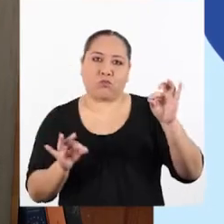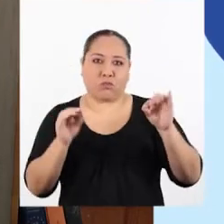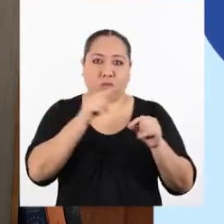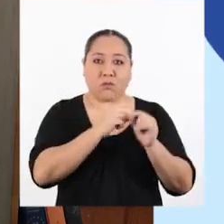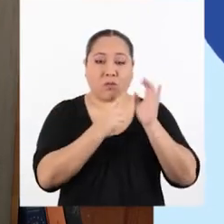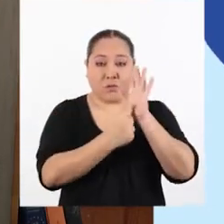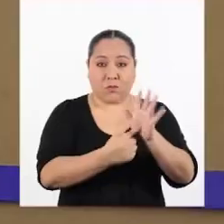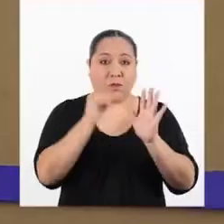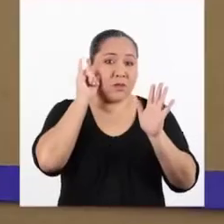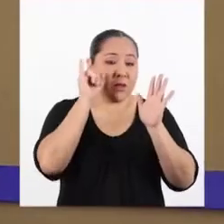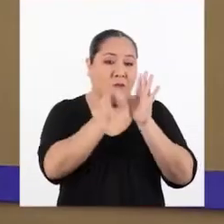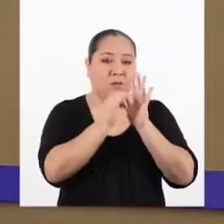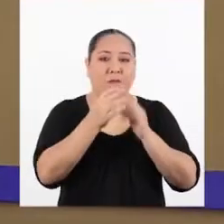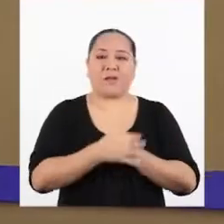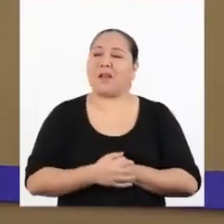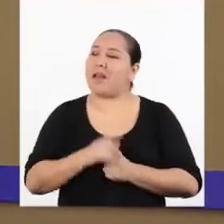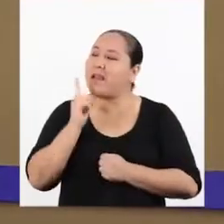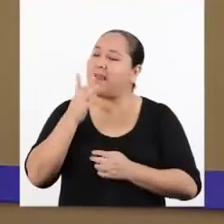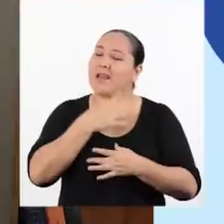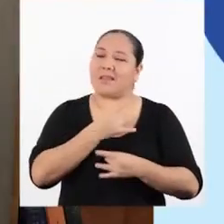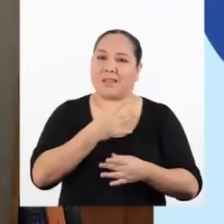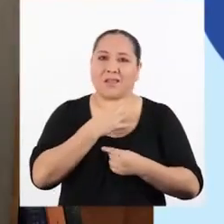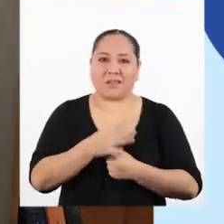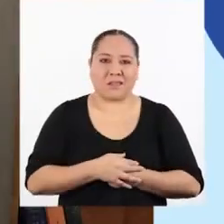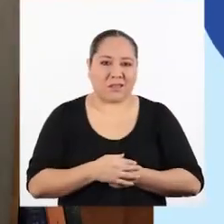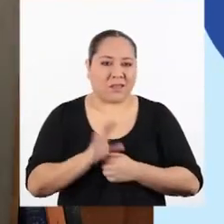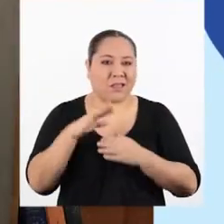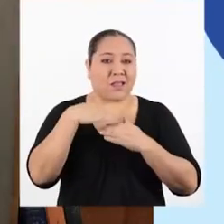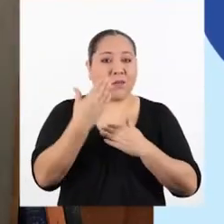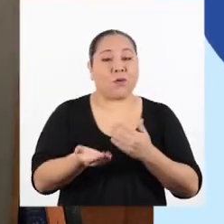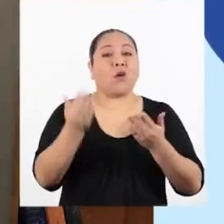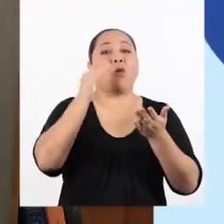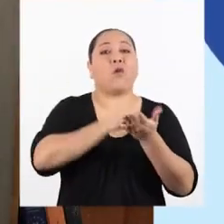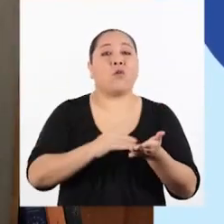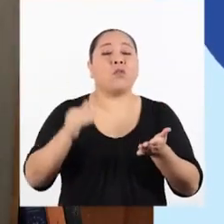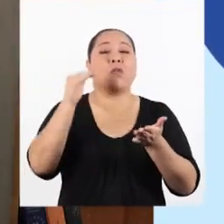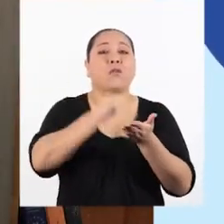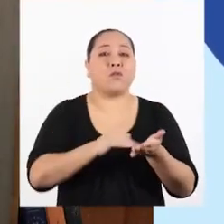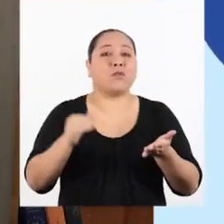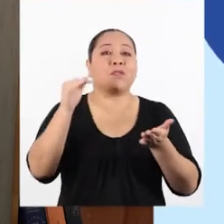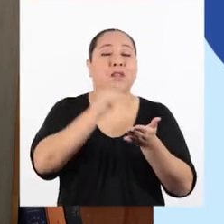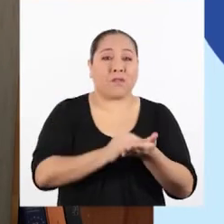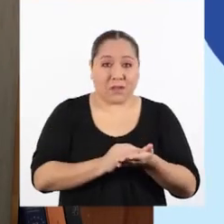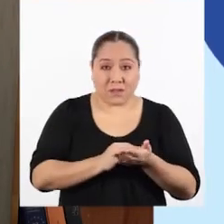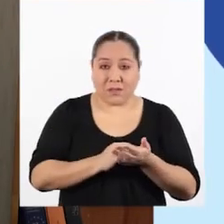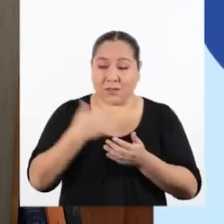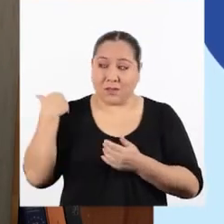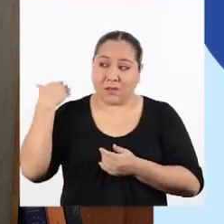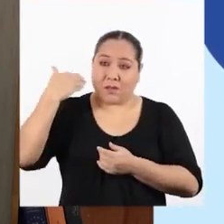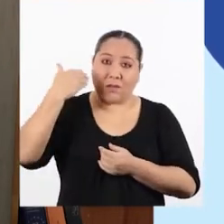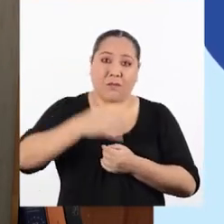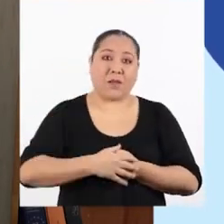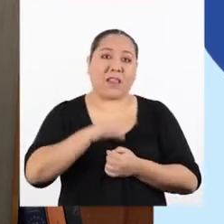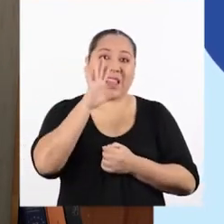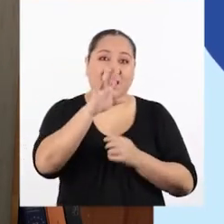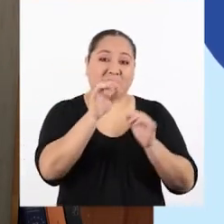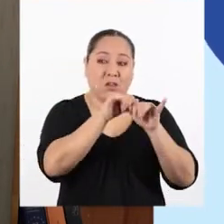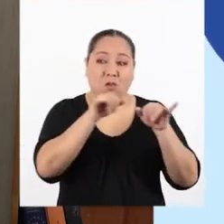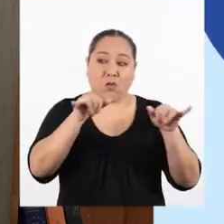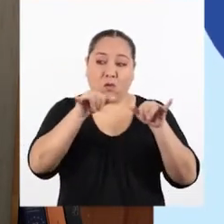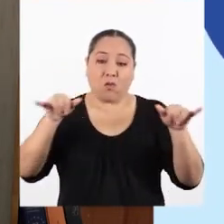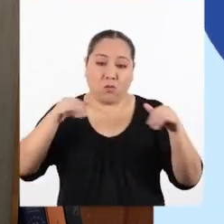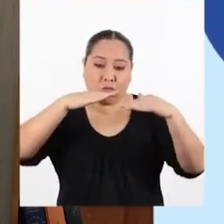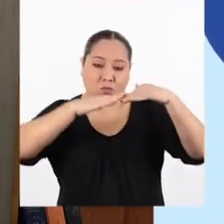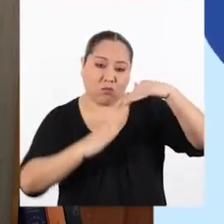muestra en la figura. Muy interesante. Luego se repiten los pasos anteriores para las cinco longitudes del